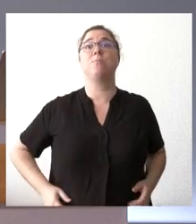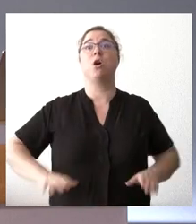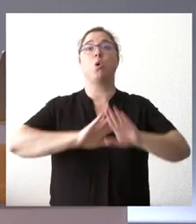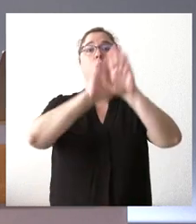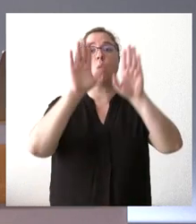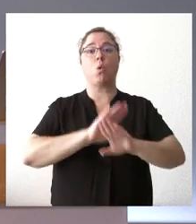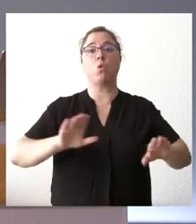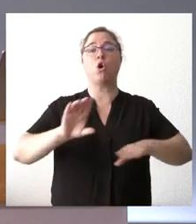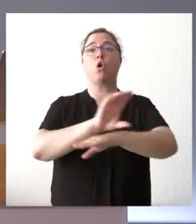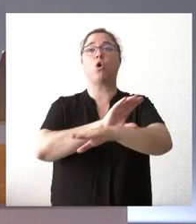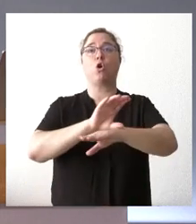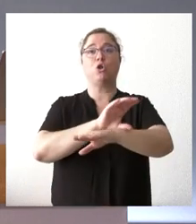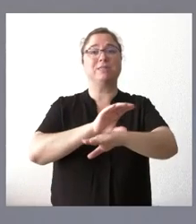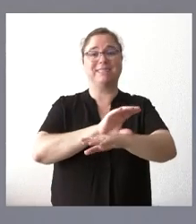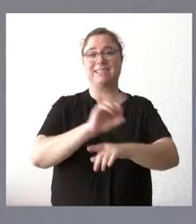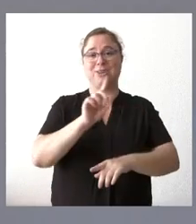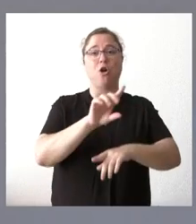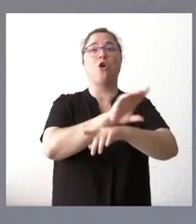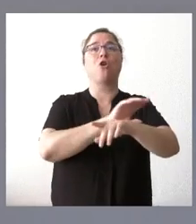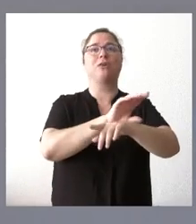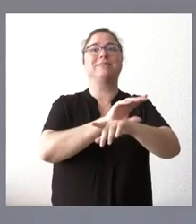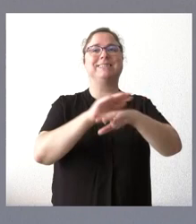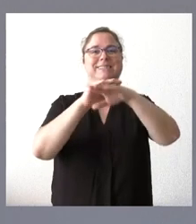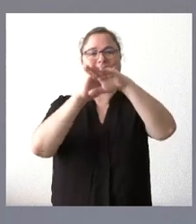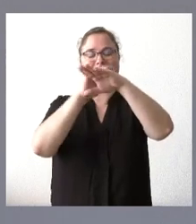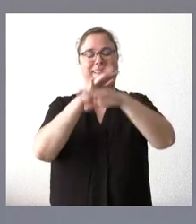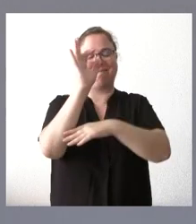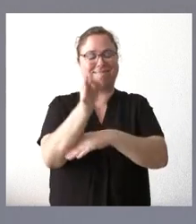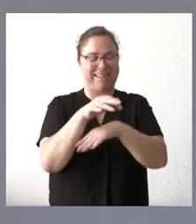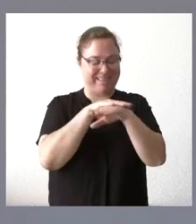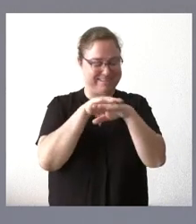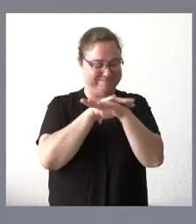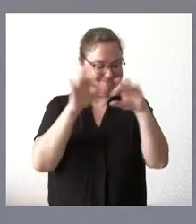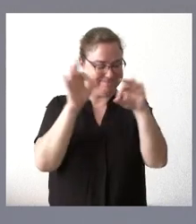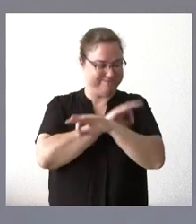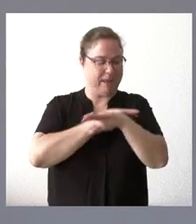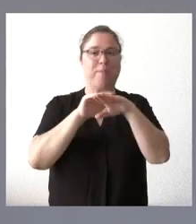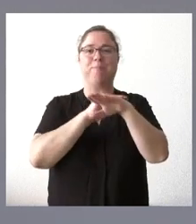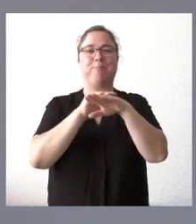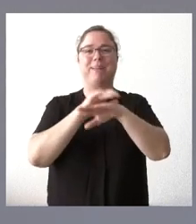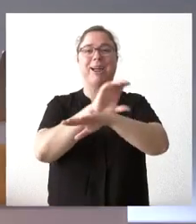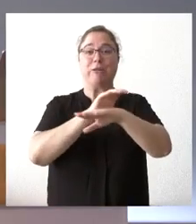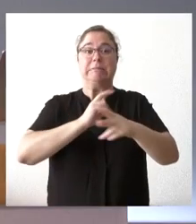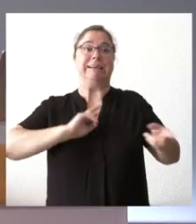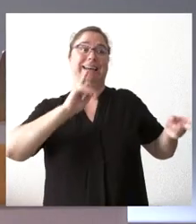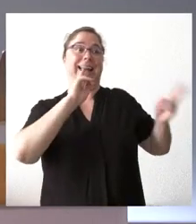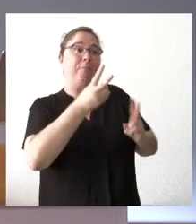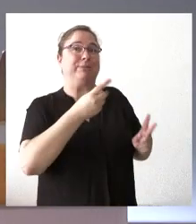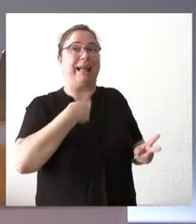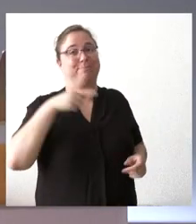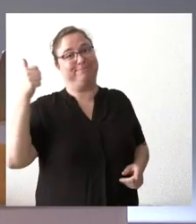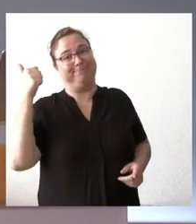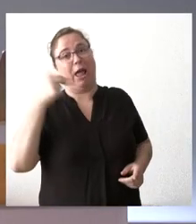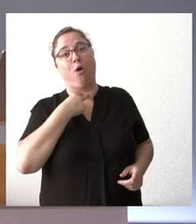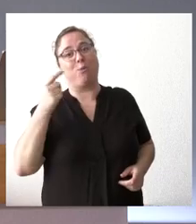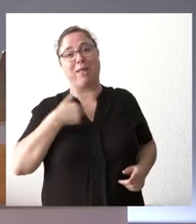consejero de Fomento y Mediamiente, sino con la consejera de… Perdón, es verdad. Todavía me gusta. Podría contestarse también, pero que lo haga por favor. sé,